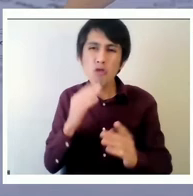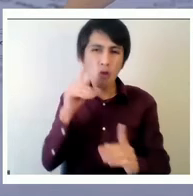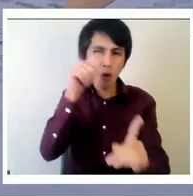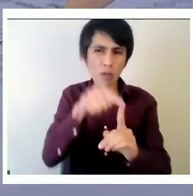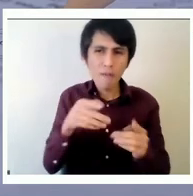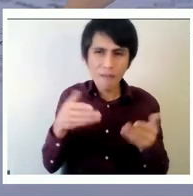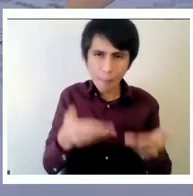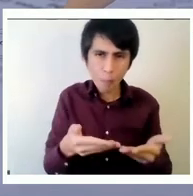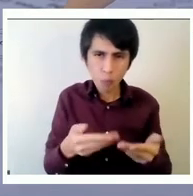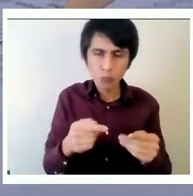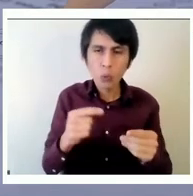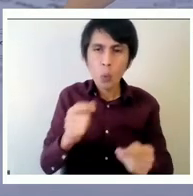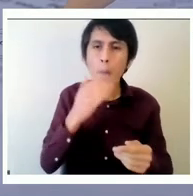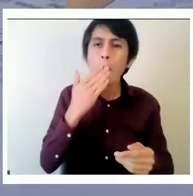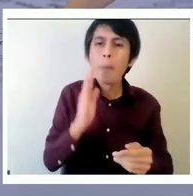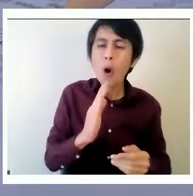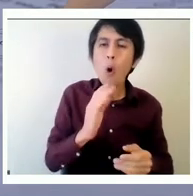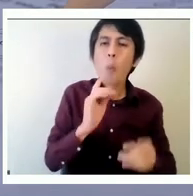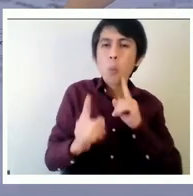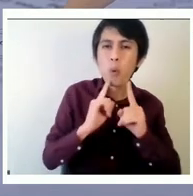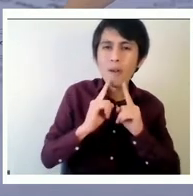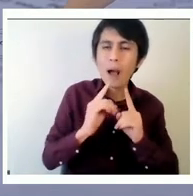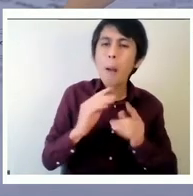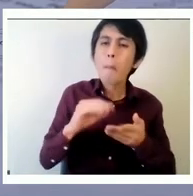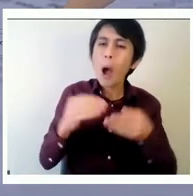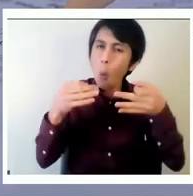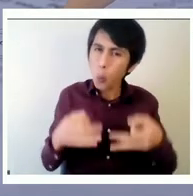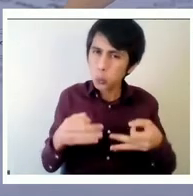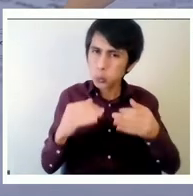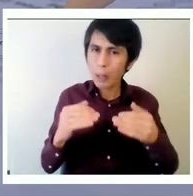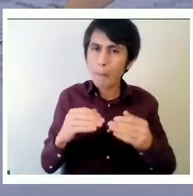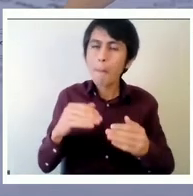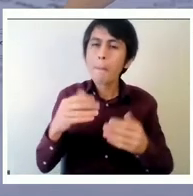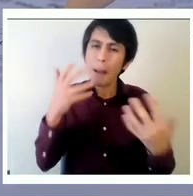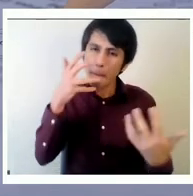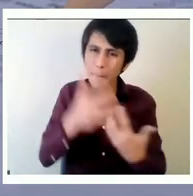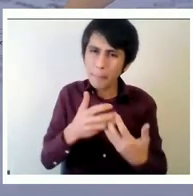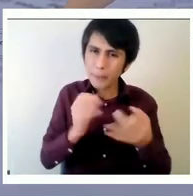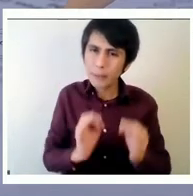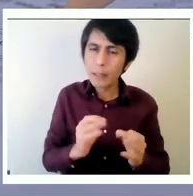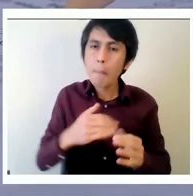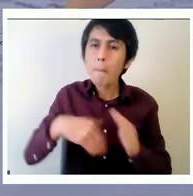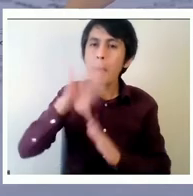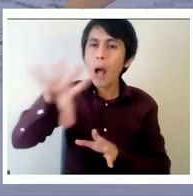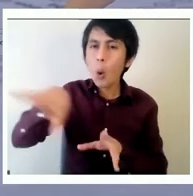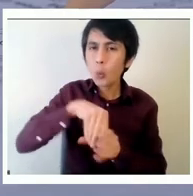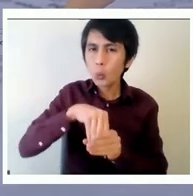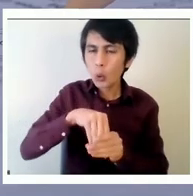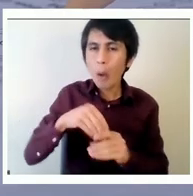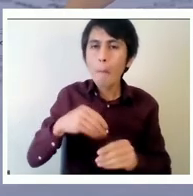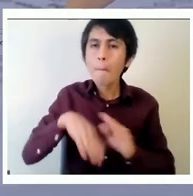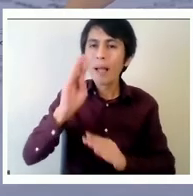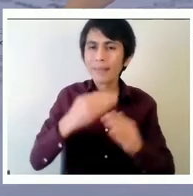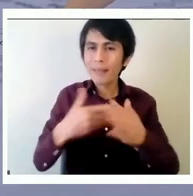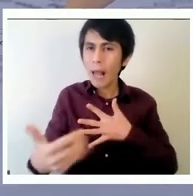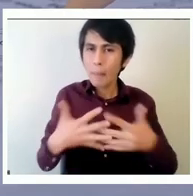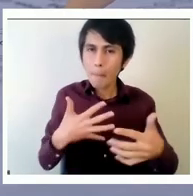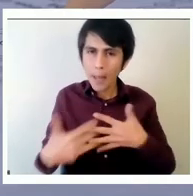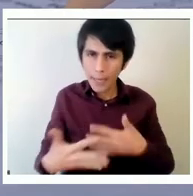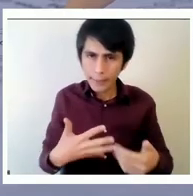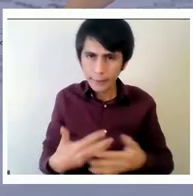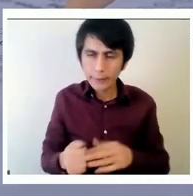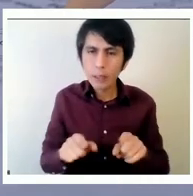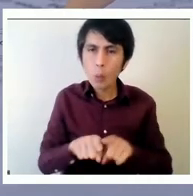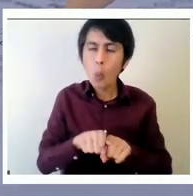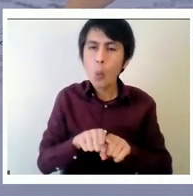justas más precisas más pertinentes mayor inclusión mayor transparencia mayores debates